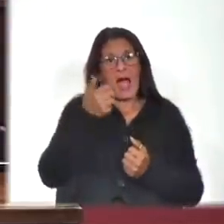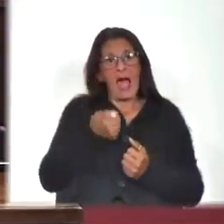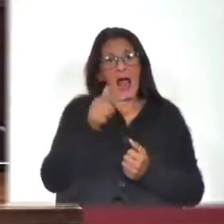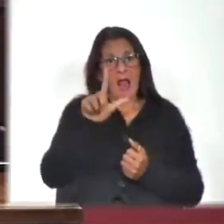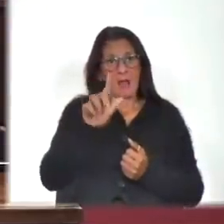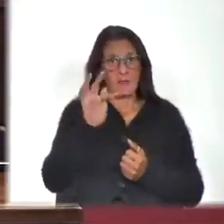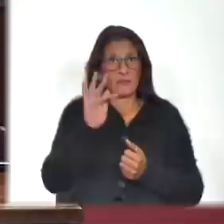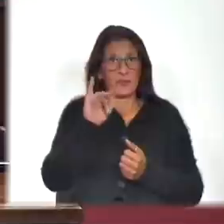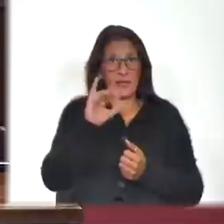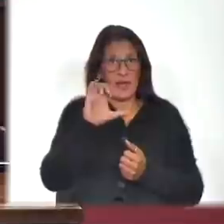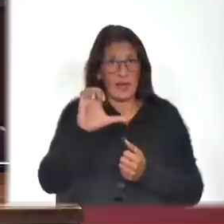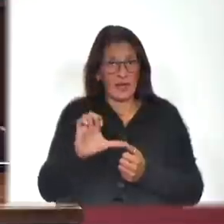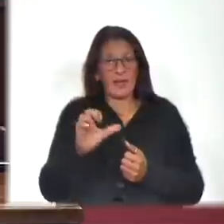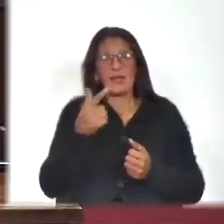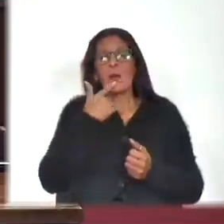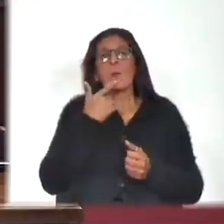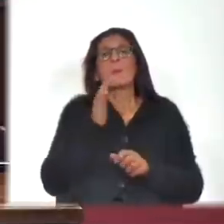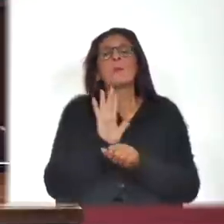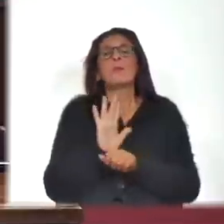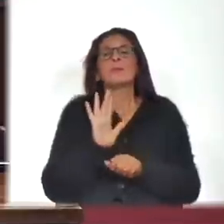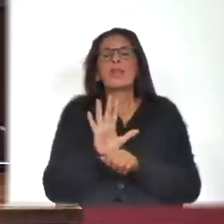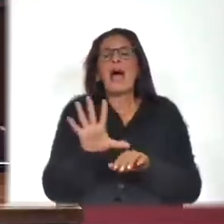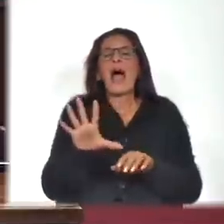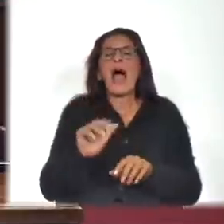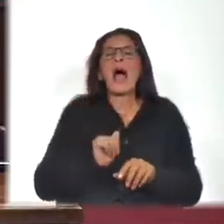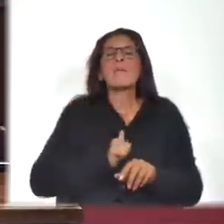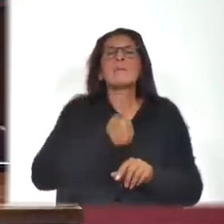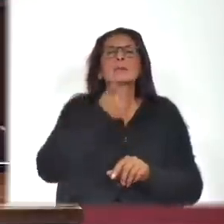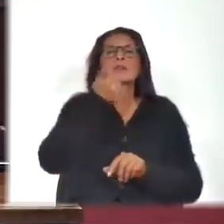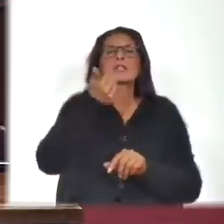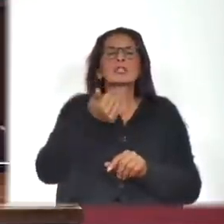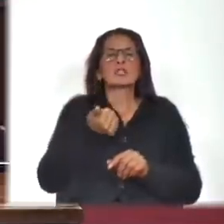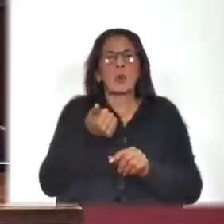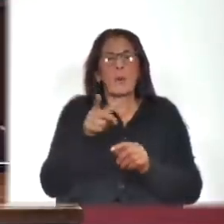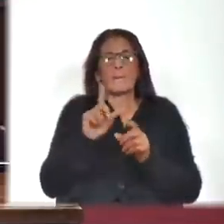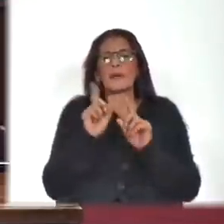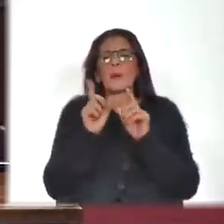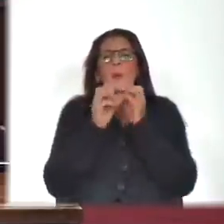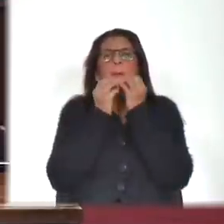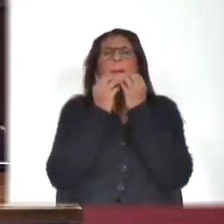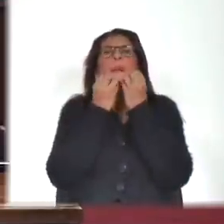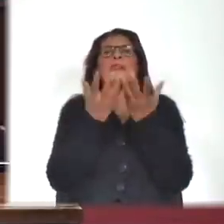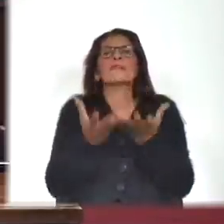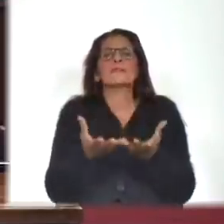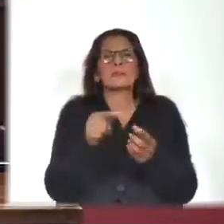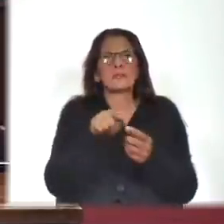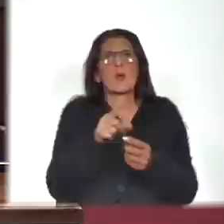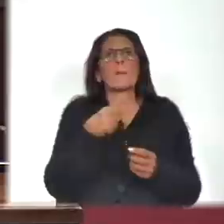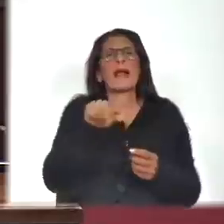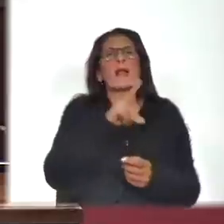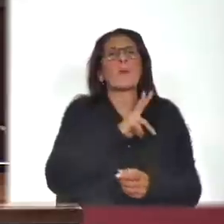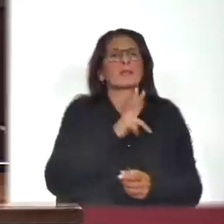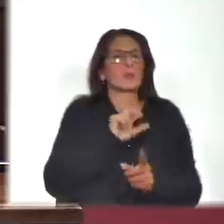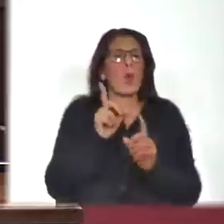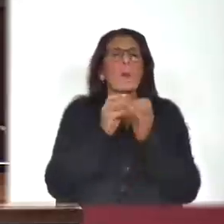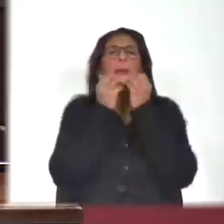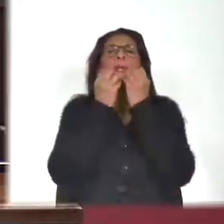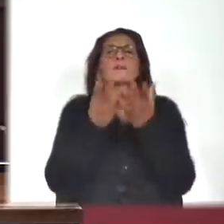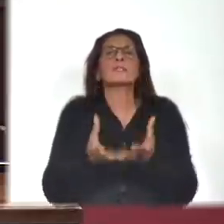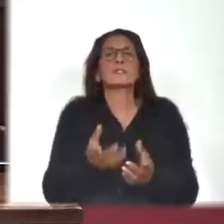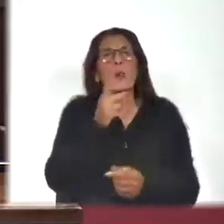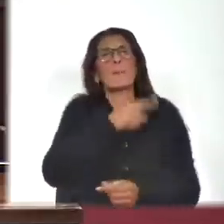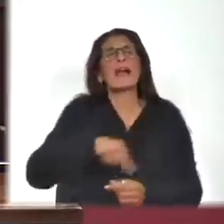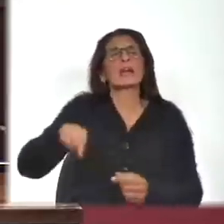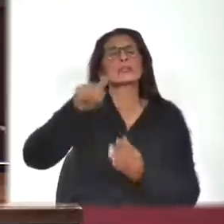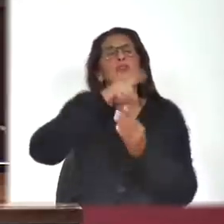de promoción de inversiones que no está pensado para beneficiar a los particulares, que está pensado para beneficiar al país porque se entiende,